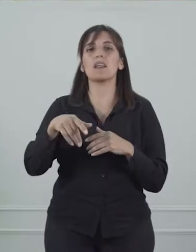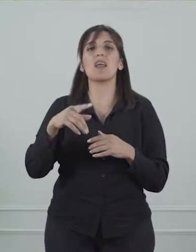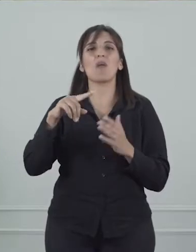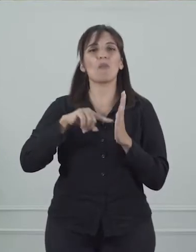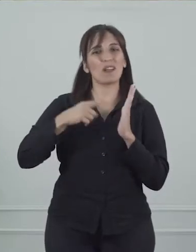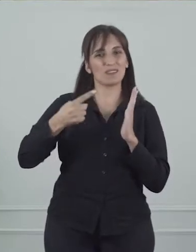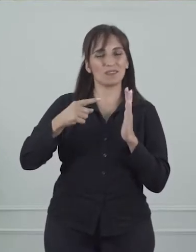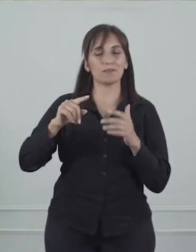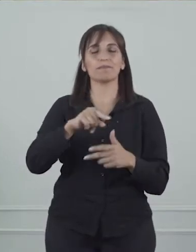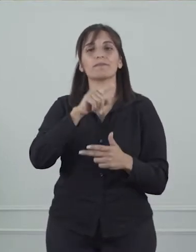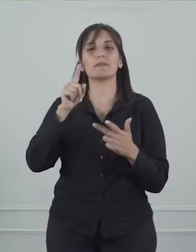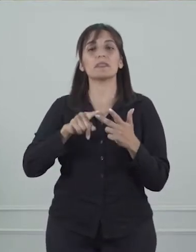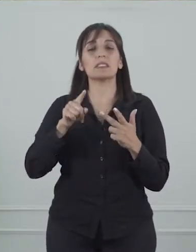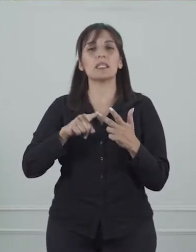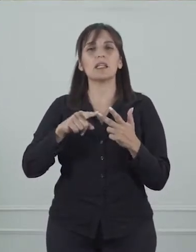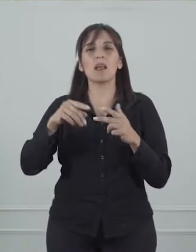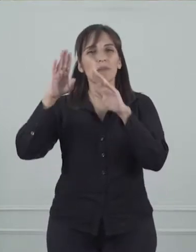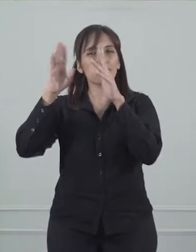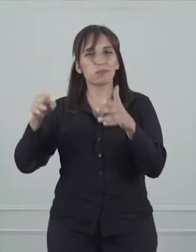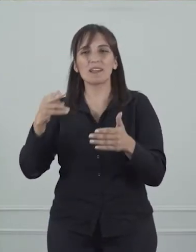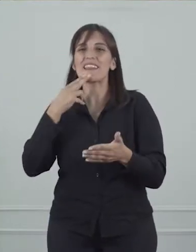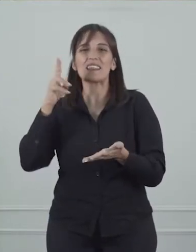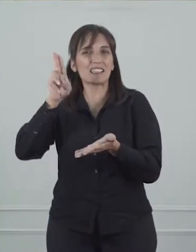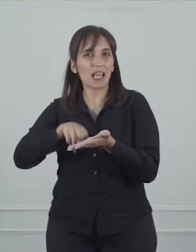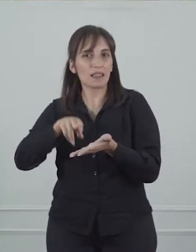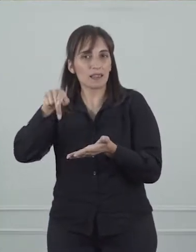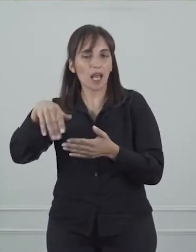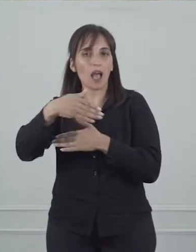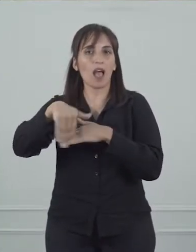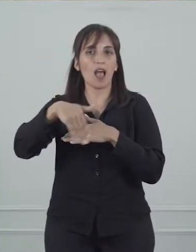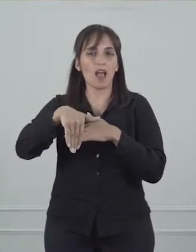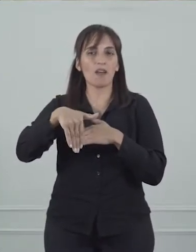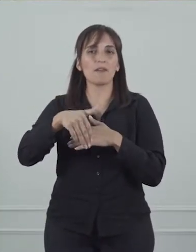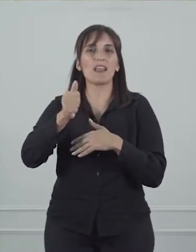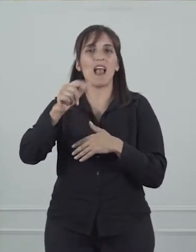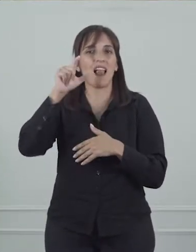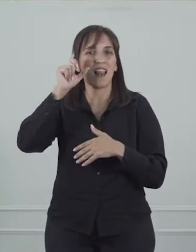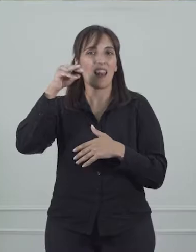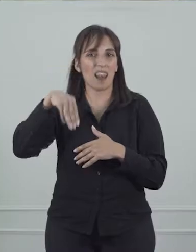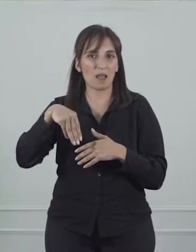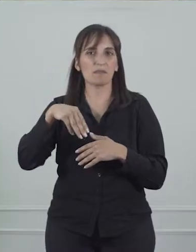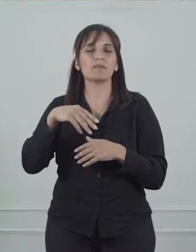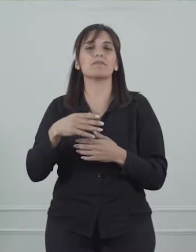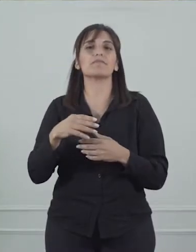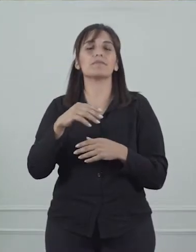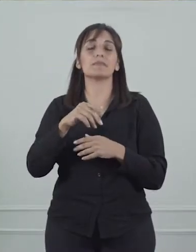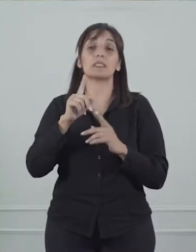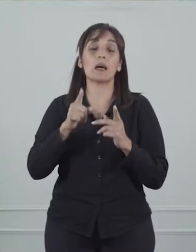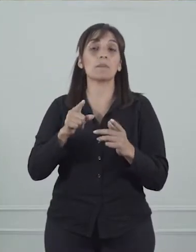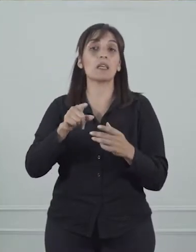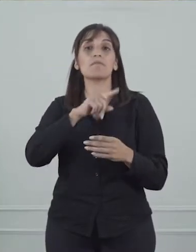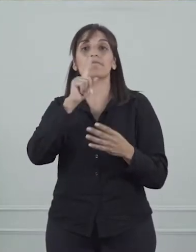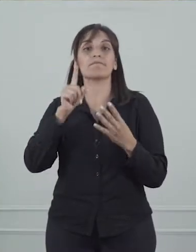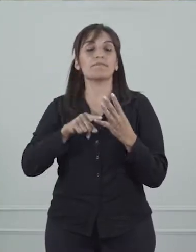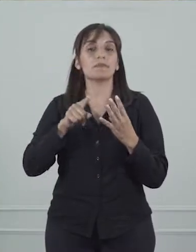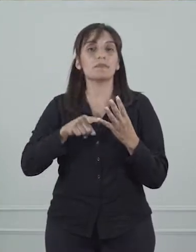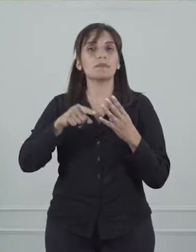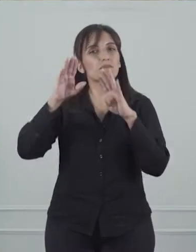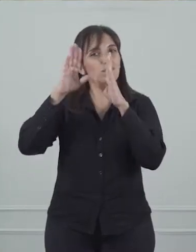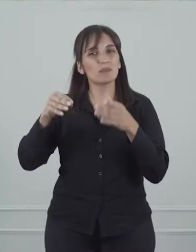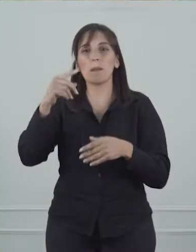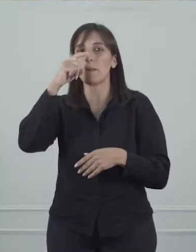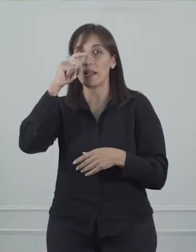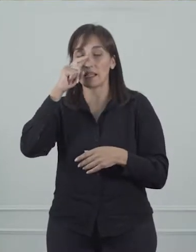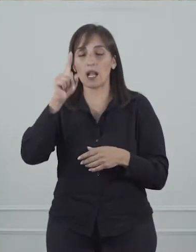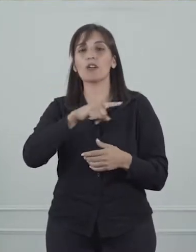provincia, en la avenida Alén y Tajamar. La sucursal Belgrano, del Banco Rioja. Y la sucursal San Martín, del